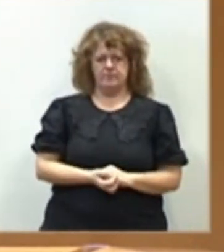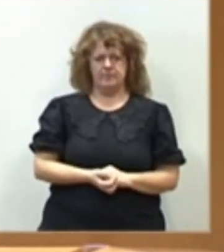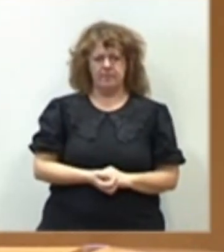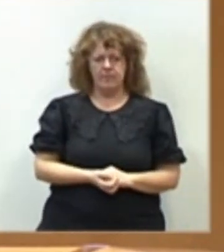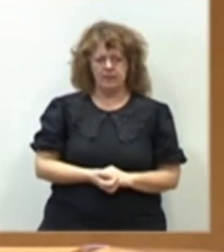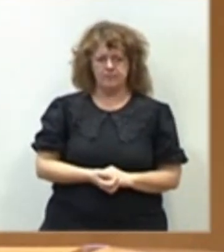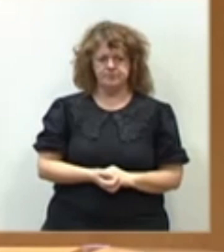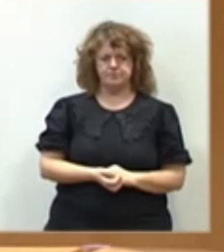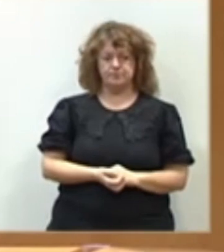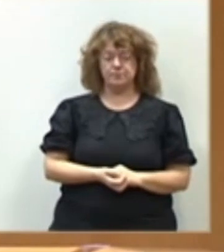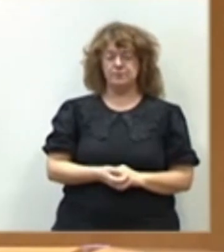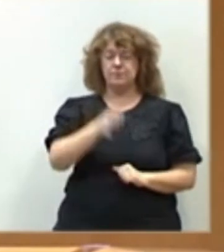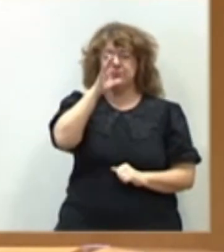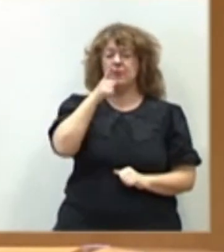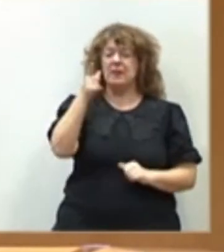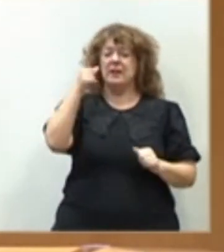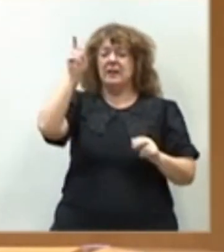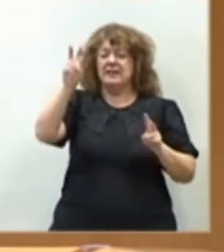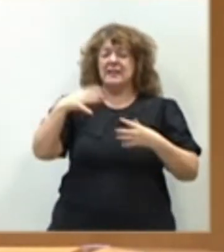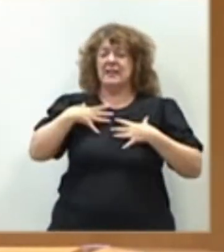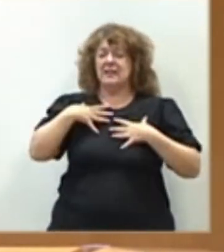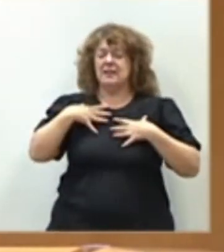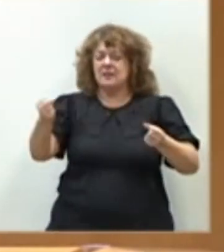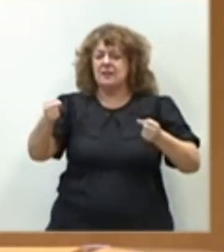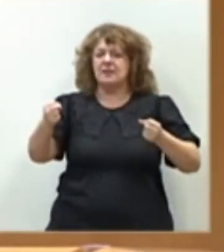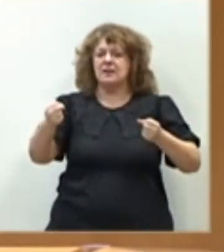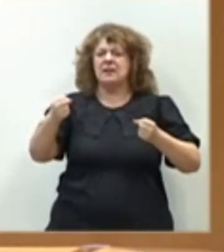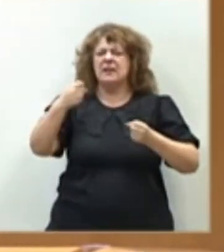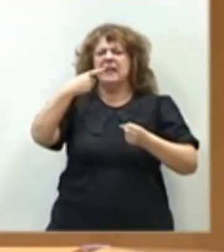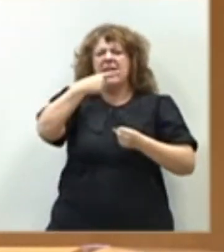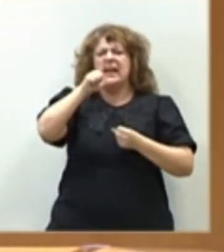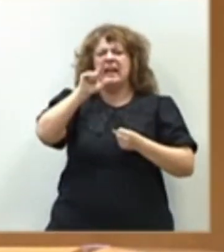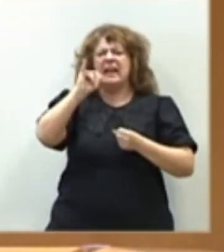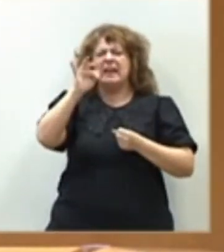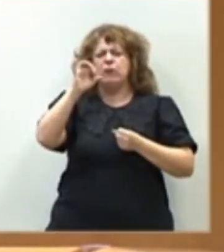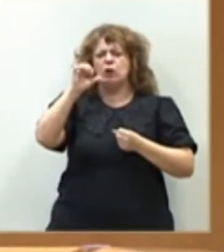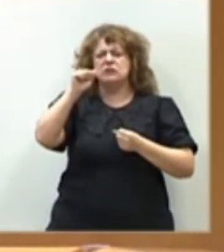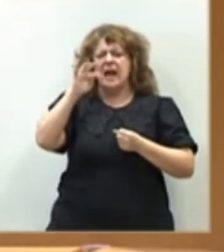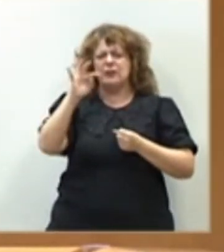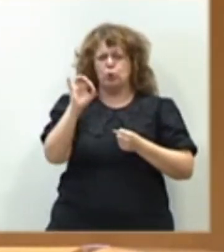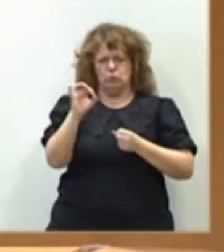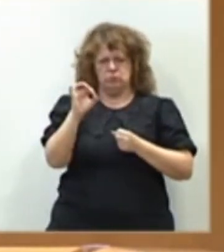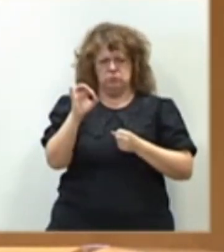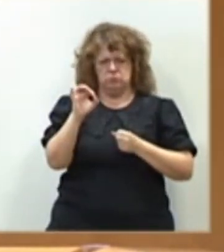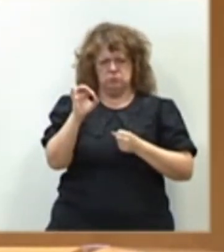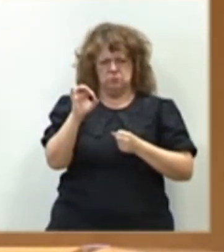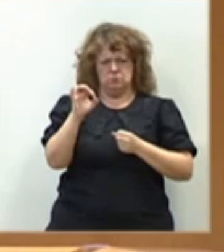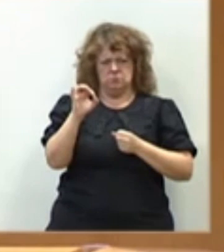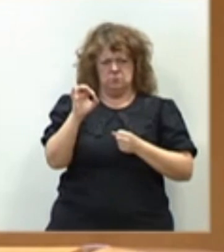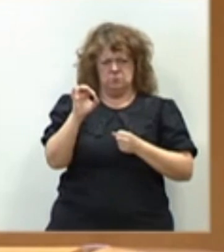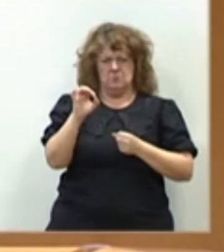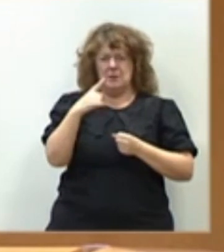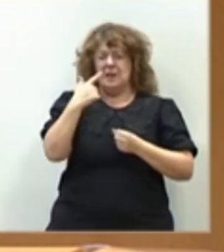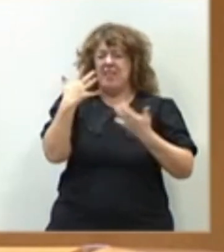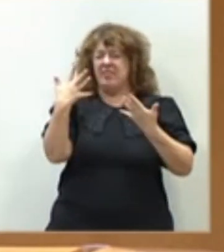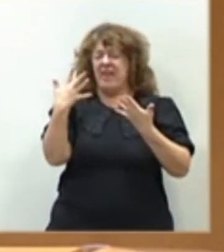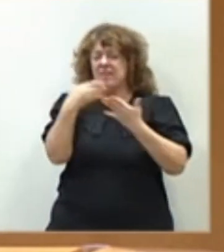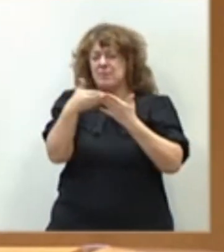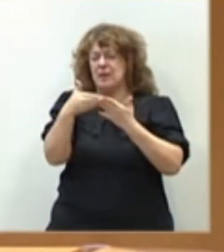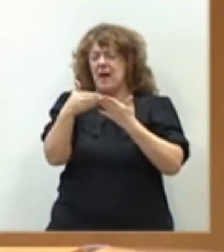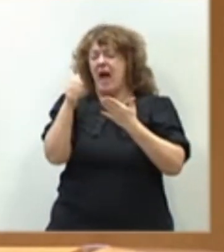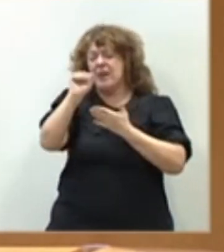cuanto a los fitosanitarios, la supresión del glifosato, que ciertamente se ha ampliado en 10 años más,